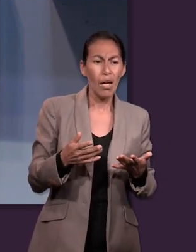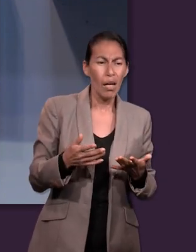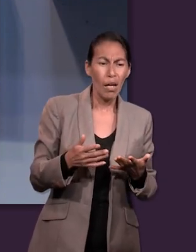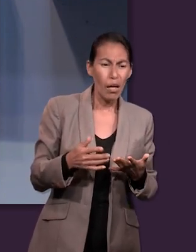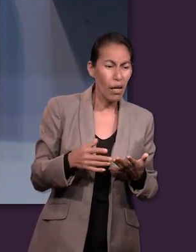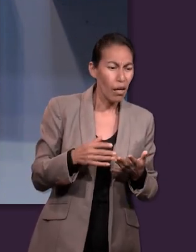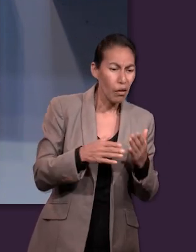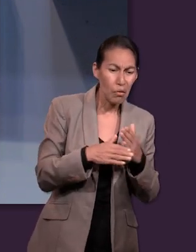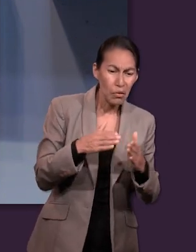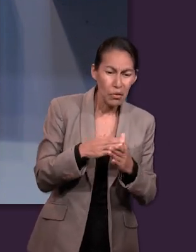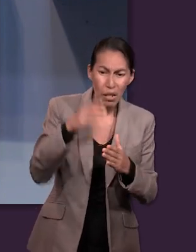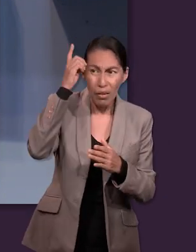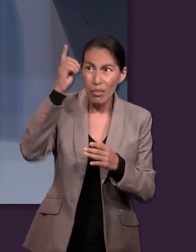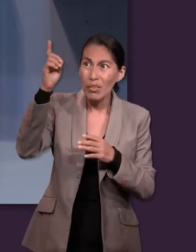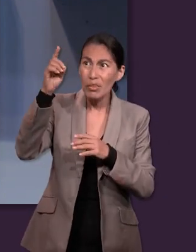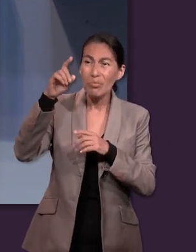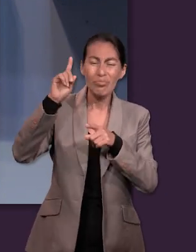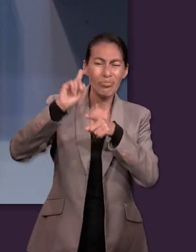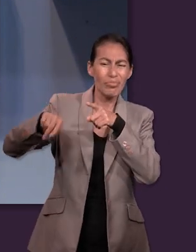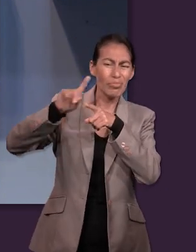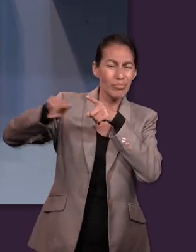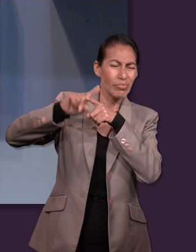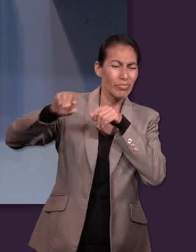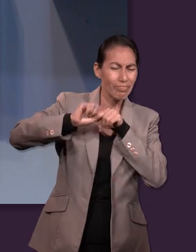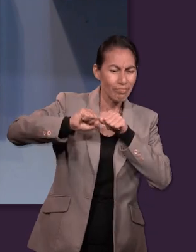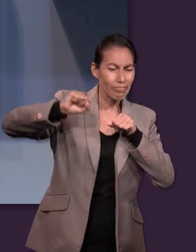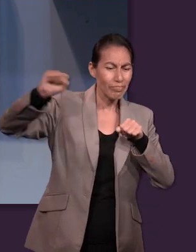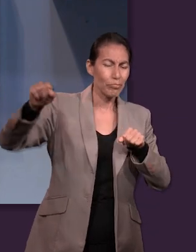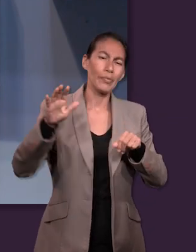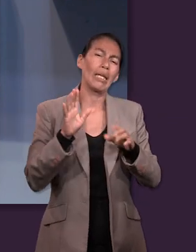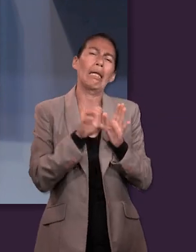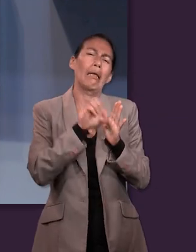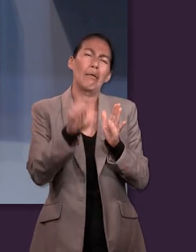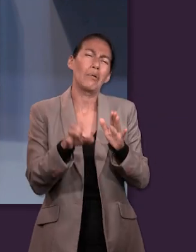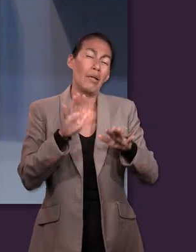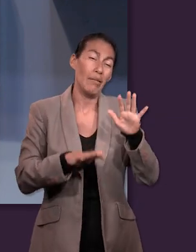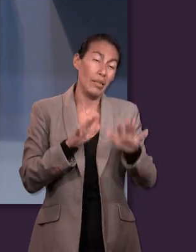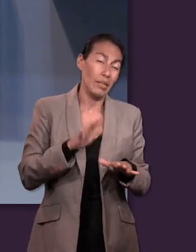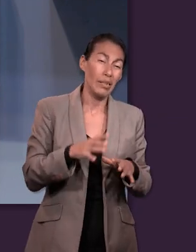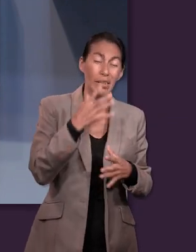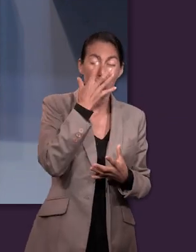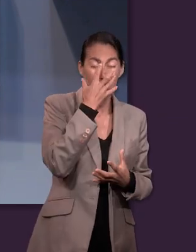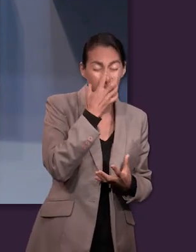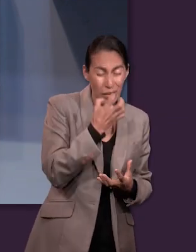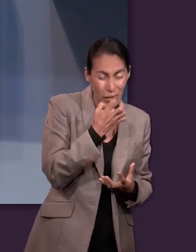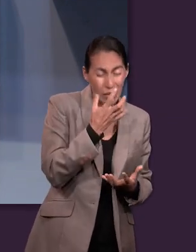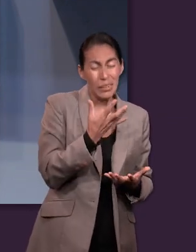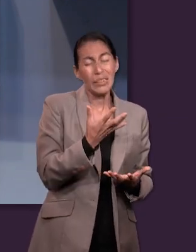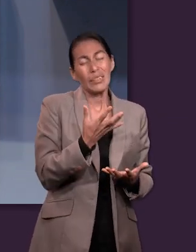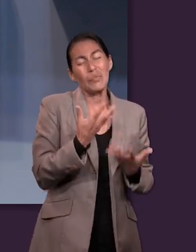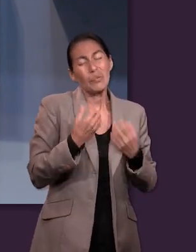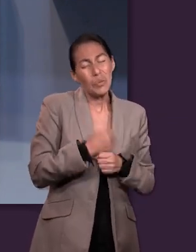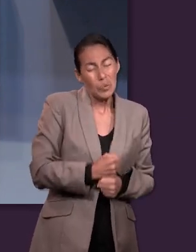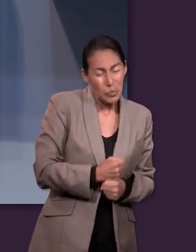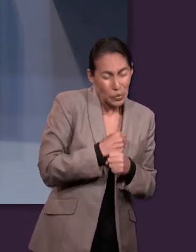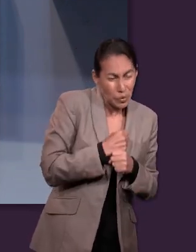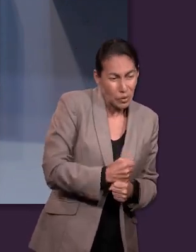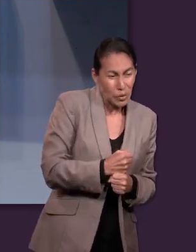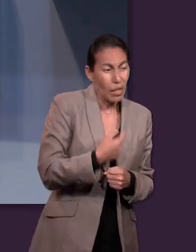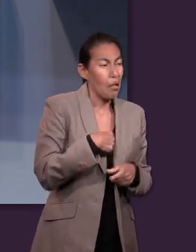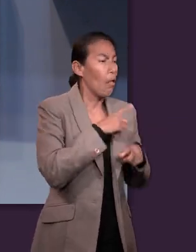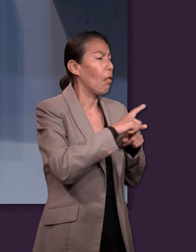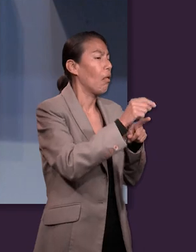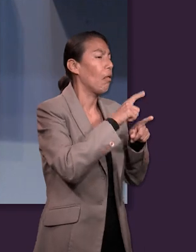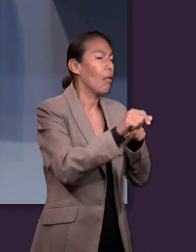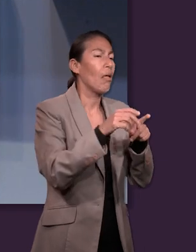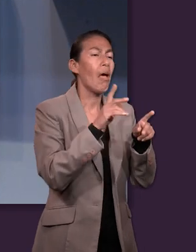se busca. Así como cuando nos sentimos tristes, salimos a buscar algo que nos haga feliz, cuando nos sentimos incompetentes, quizá salimos